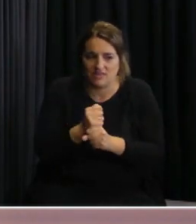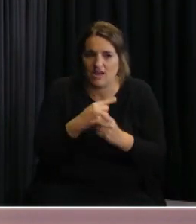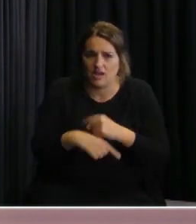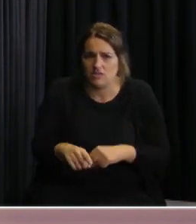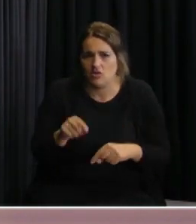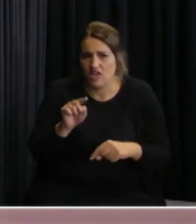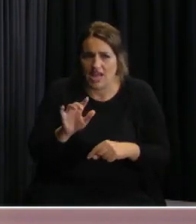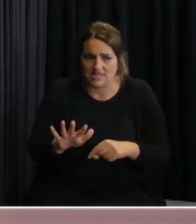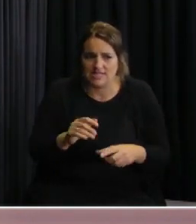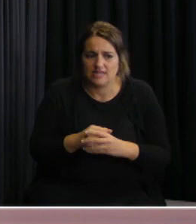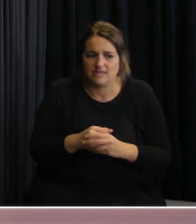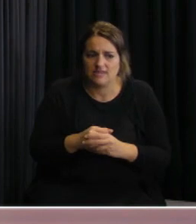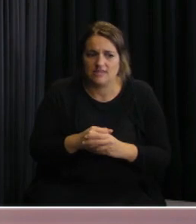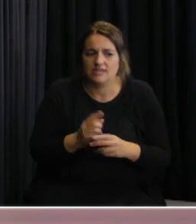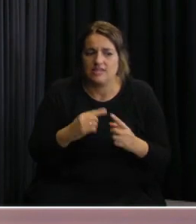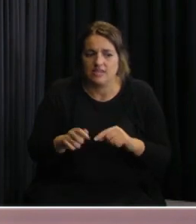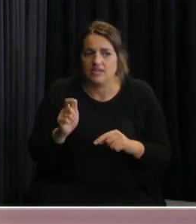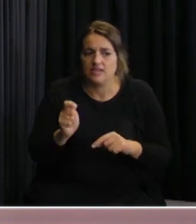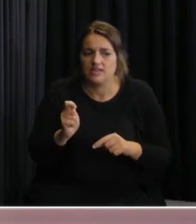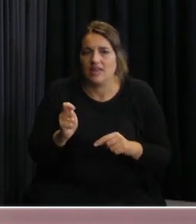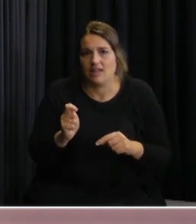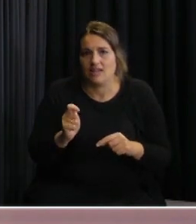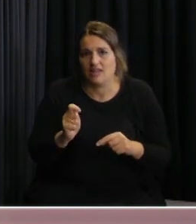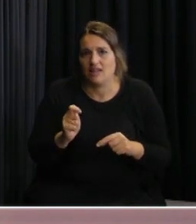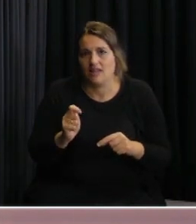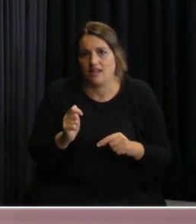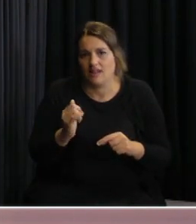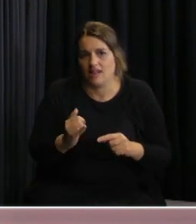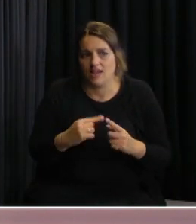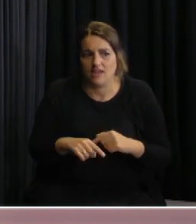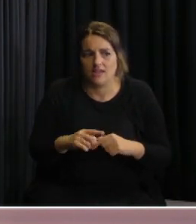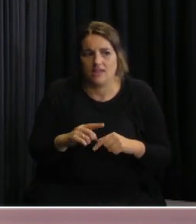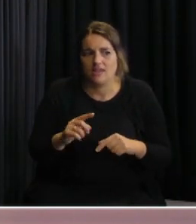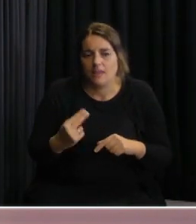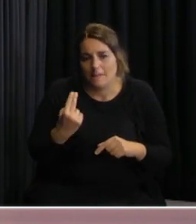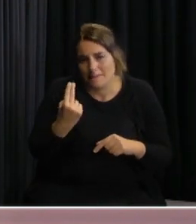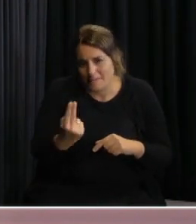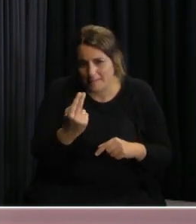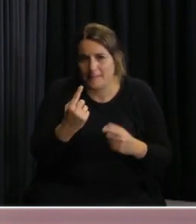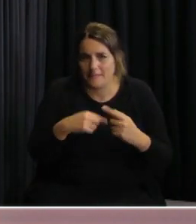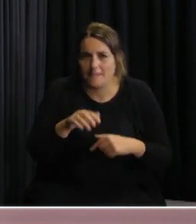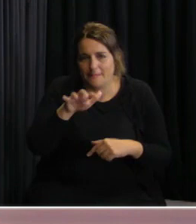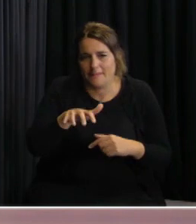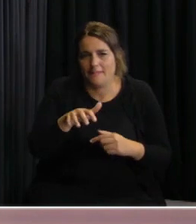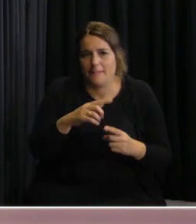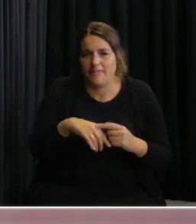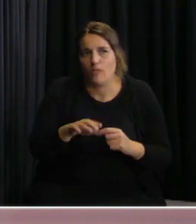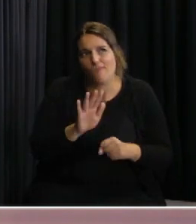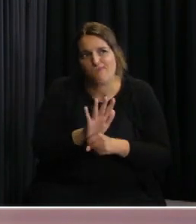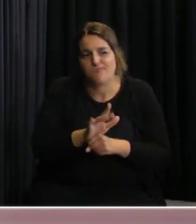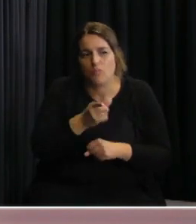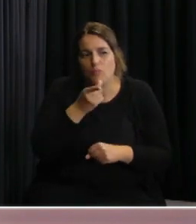y en tantos otros que es la que habilita los centros y tiene el rol de policía